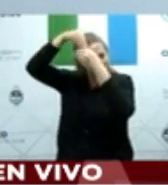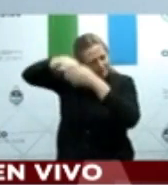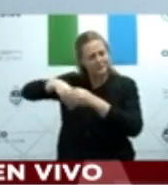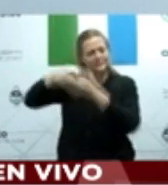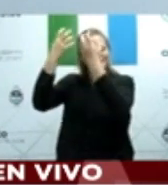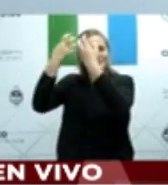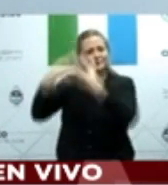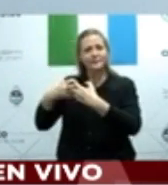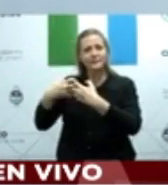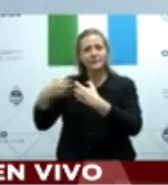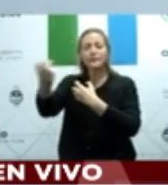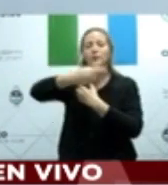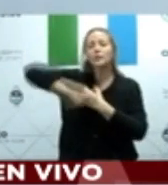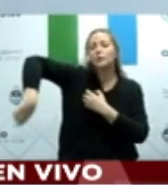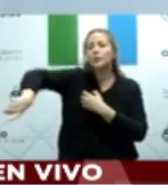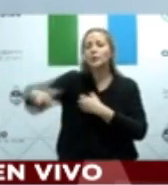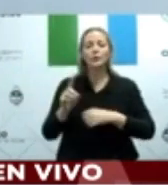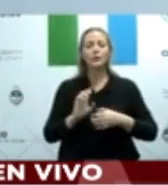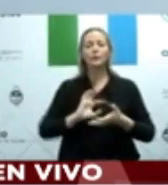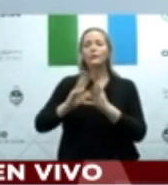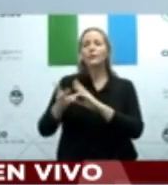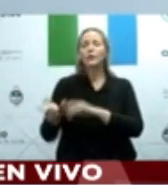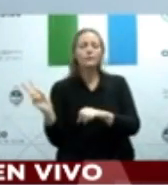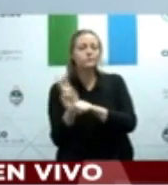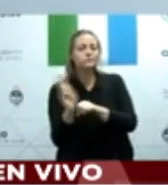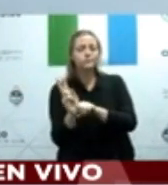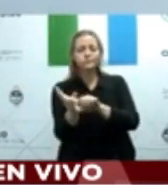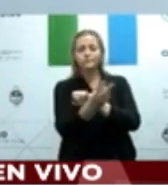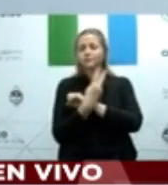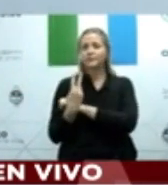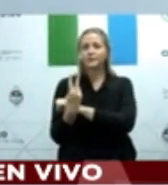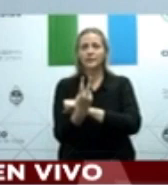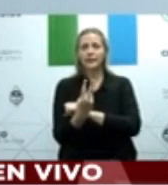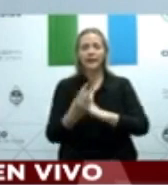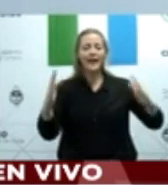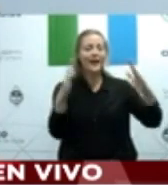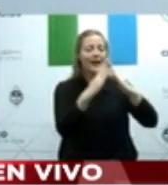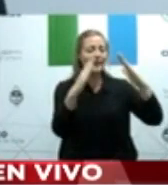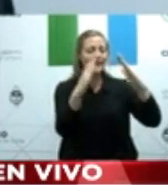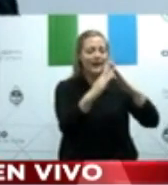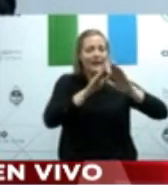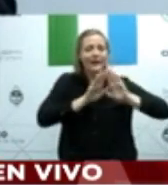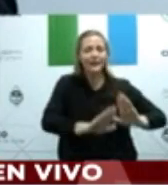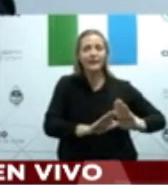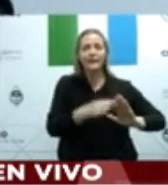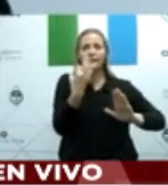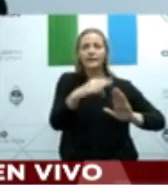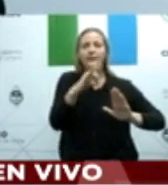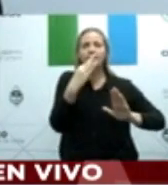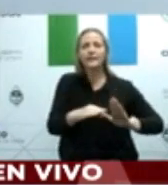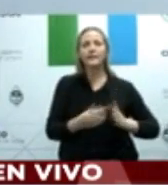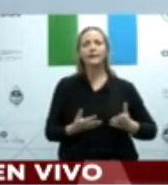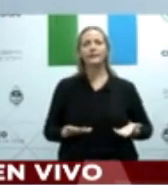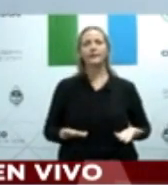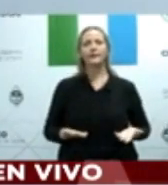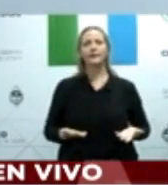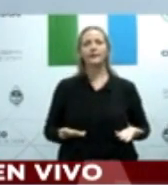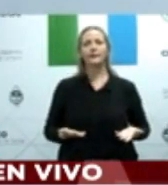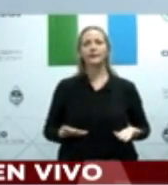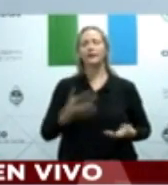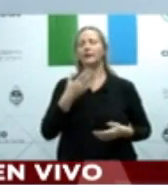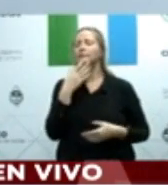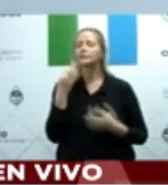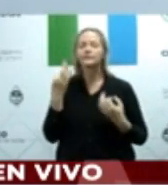aislamiento. Y sobre todo para los grupos más vulnerables socialmente. La verdad es que hemos intentado explicar de distintas maneras